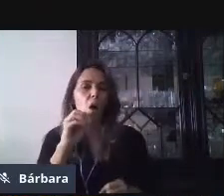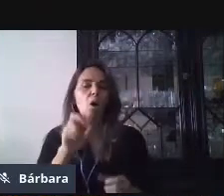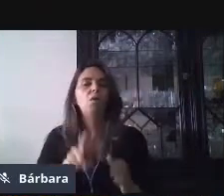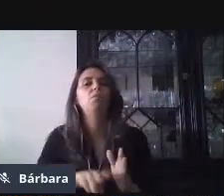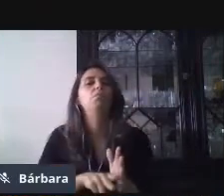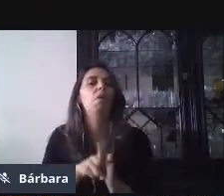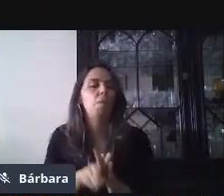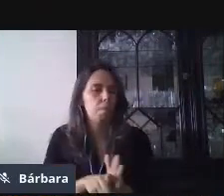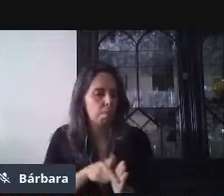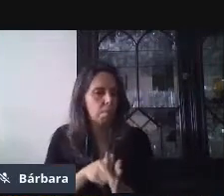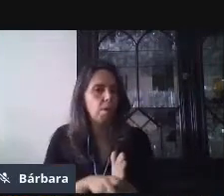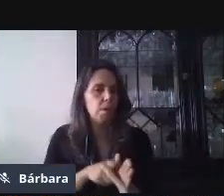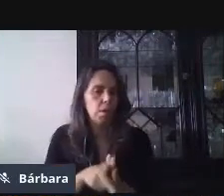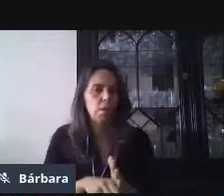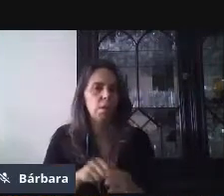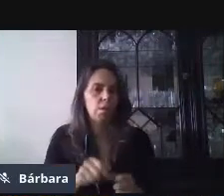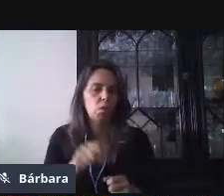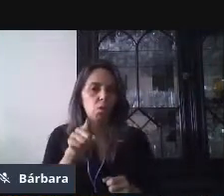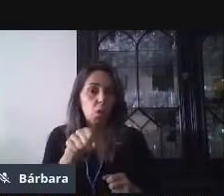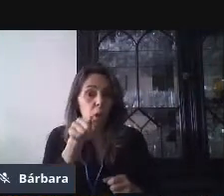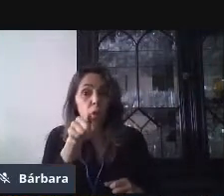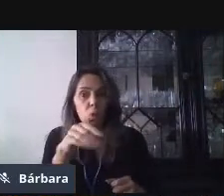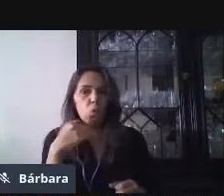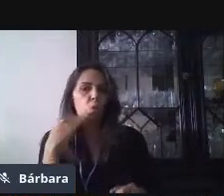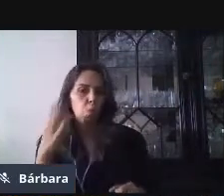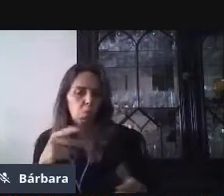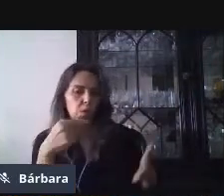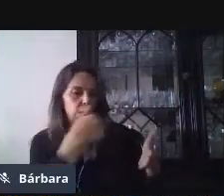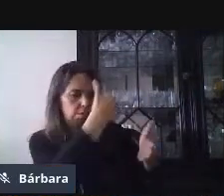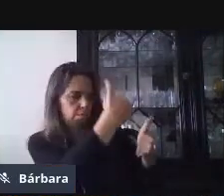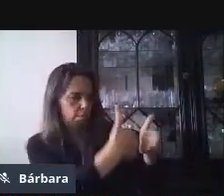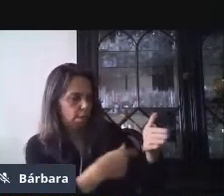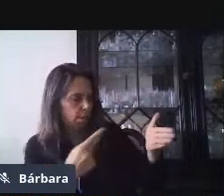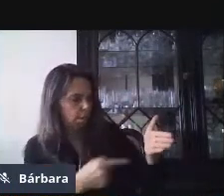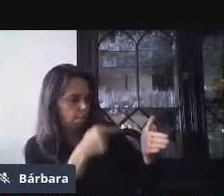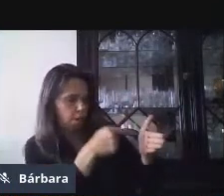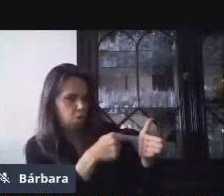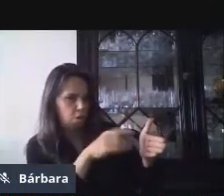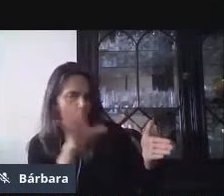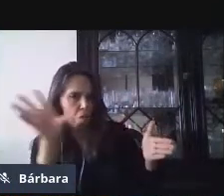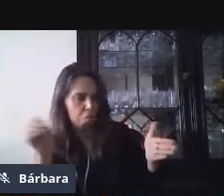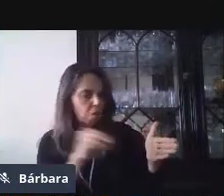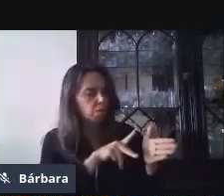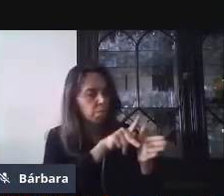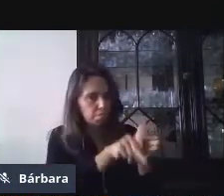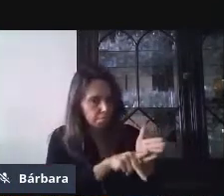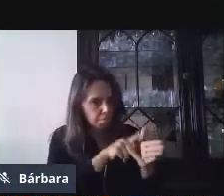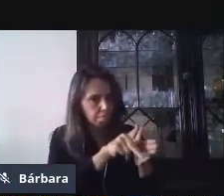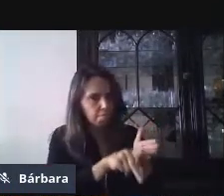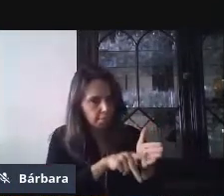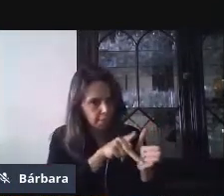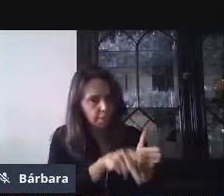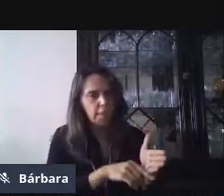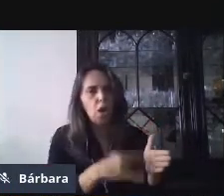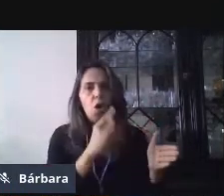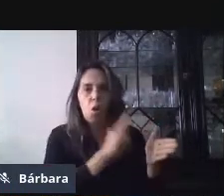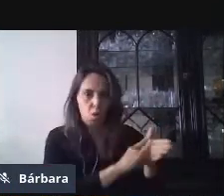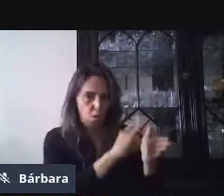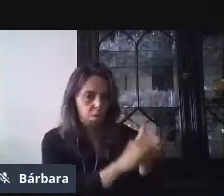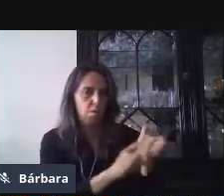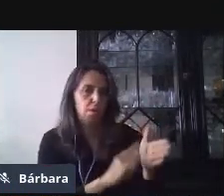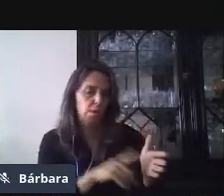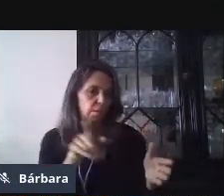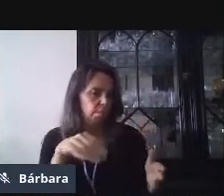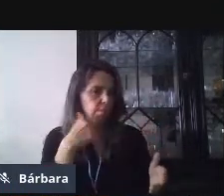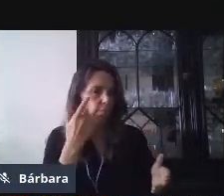principio, es que podemos agregar contenido multimedia. Ya es una imagen, un video para análisis o ilustración de mi formulario.